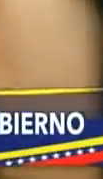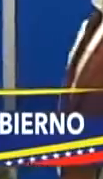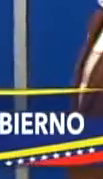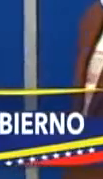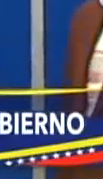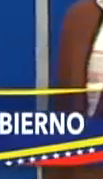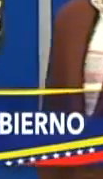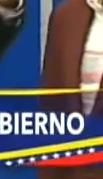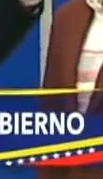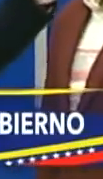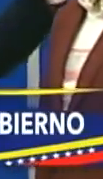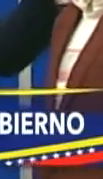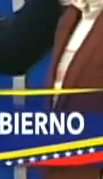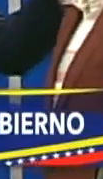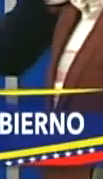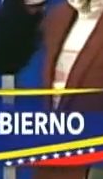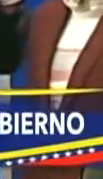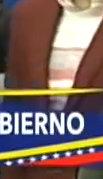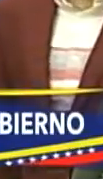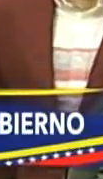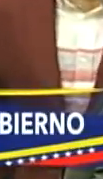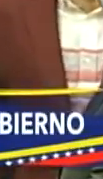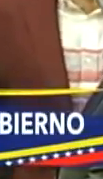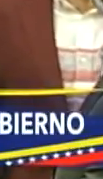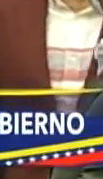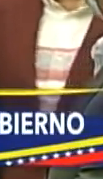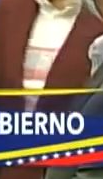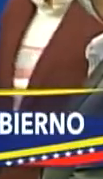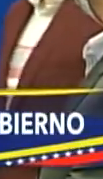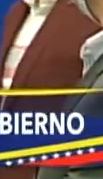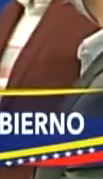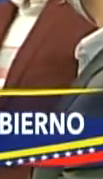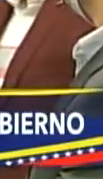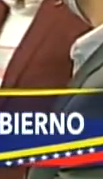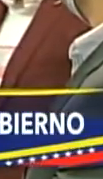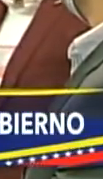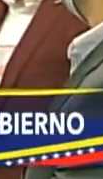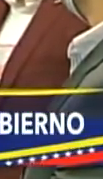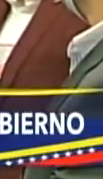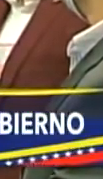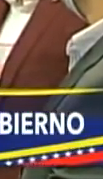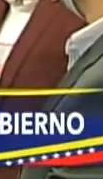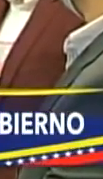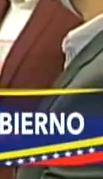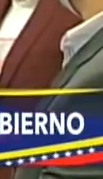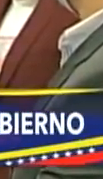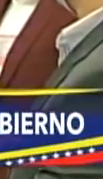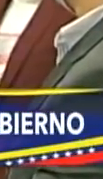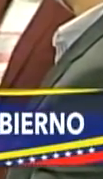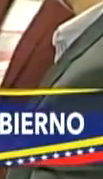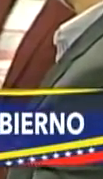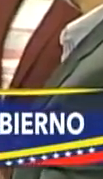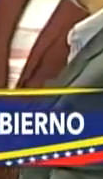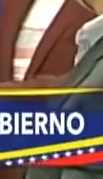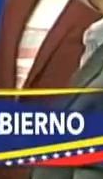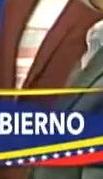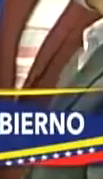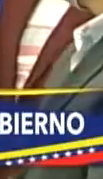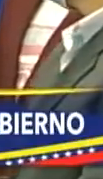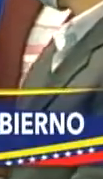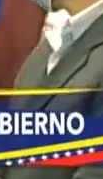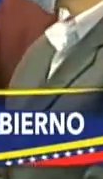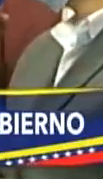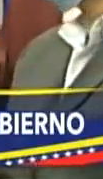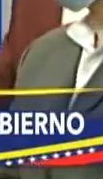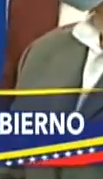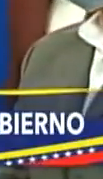La Guaira, gobernador del Amazonas. Todo siempre en un solo espíritu. El diálogo constructivo,